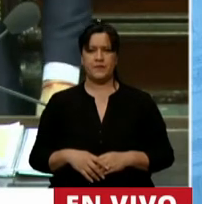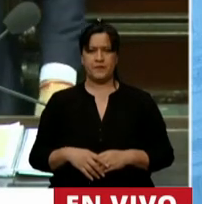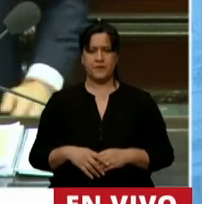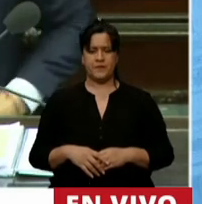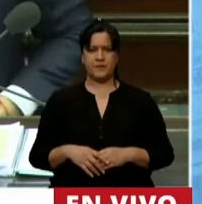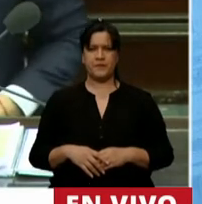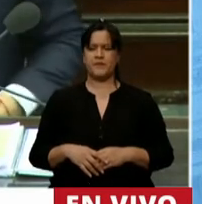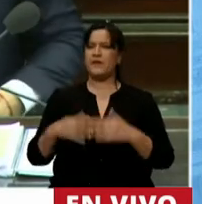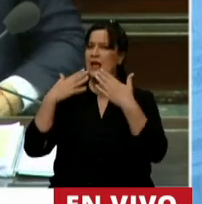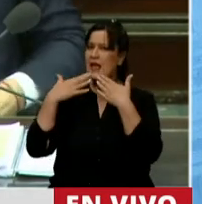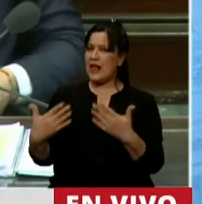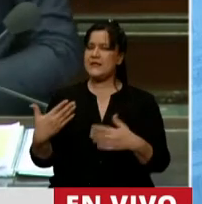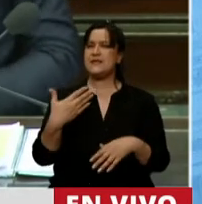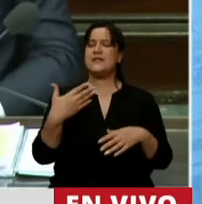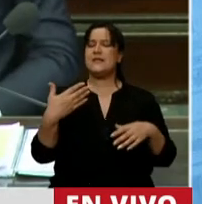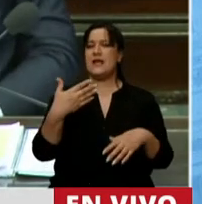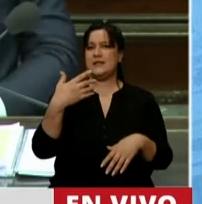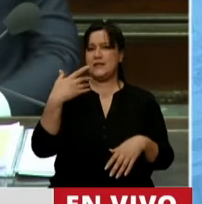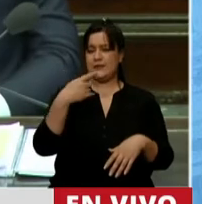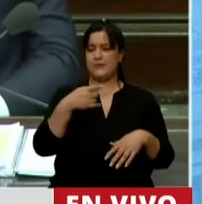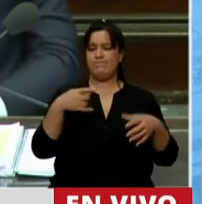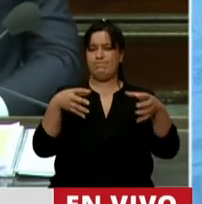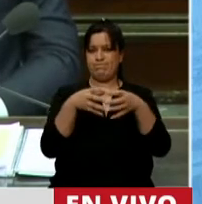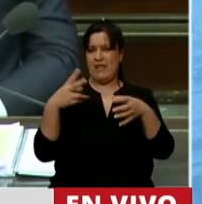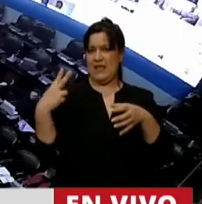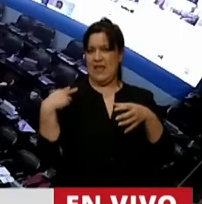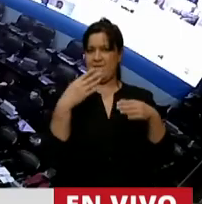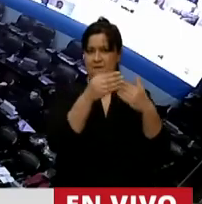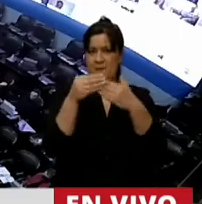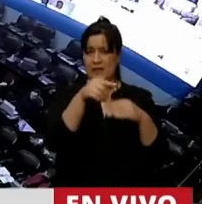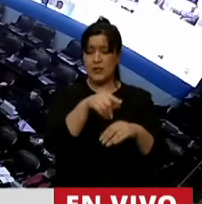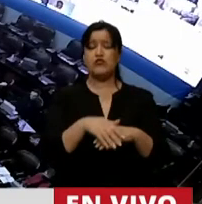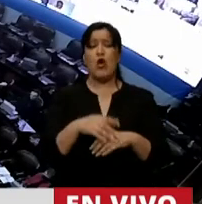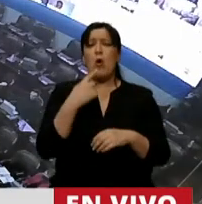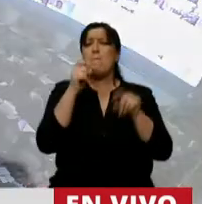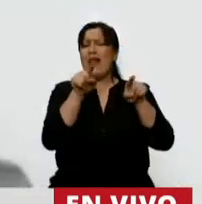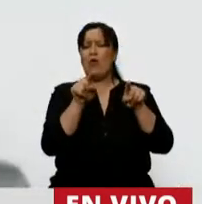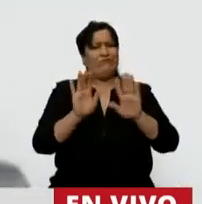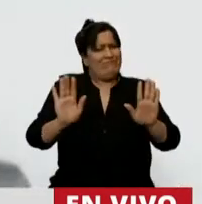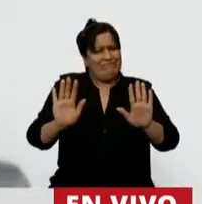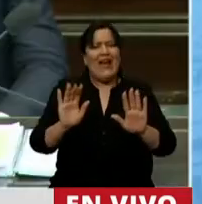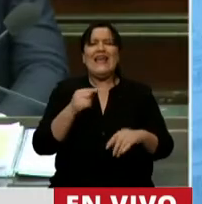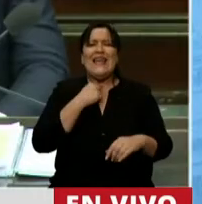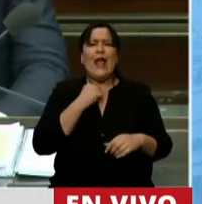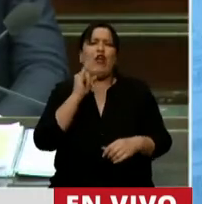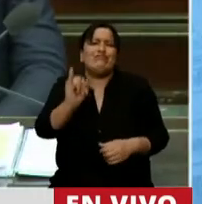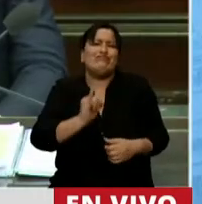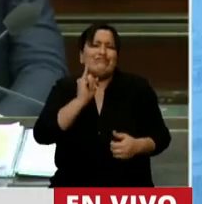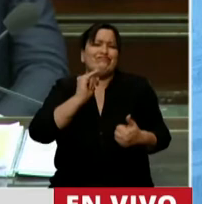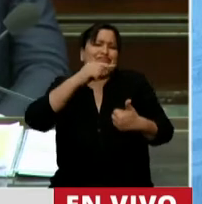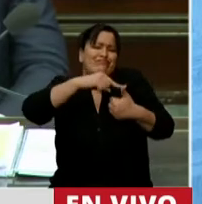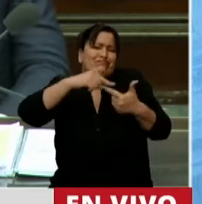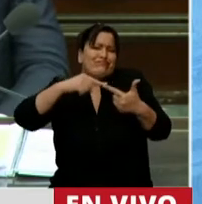Gracias, señor jefe de gabinete. Más que pregunta, quisiera hacer algunas consideraciones políticas,